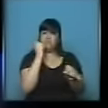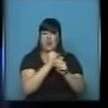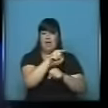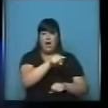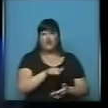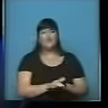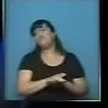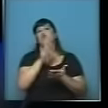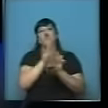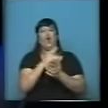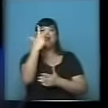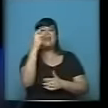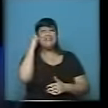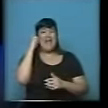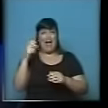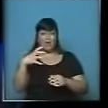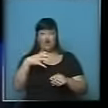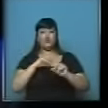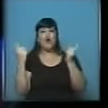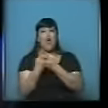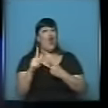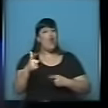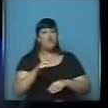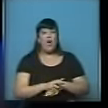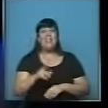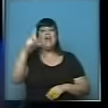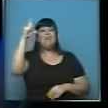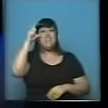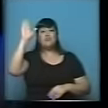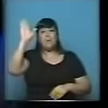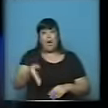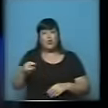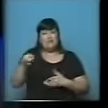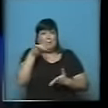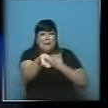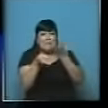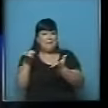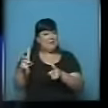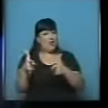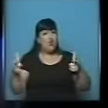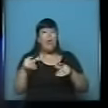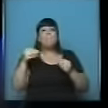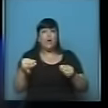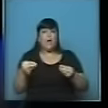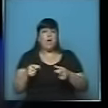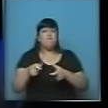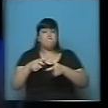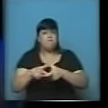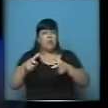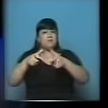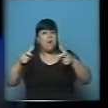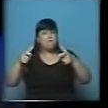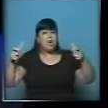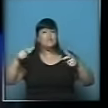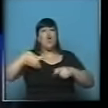En sala de 3 no tenemos todavía capacidad para el 10% de los chicos que demandan, que generalmente es por la creciente